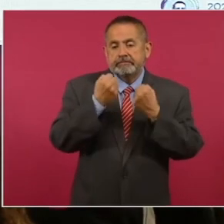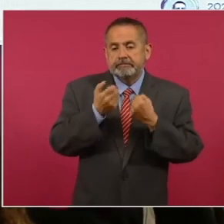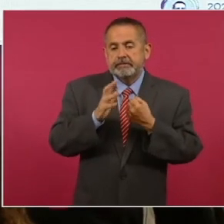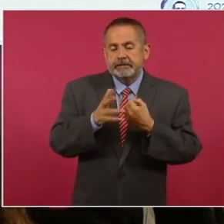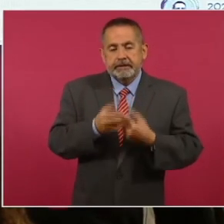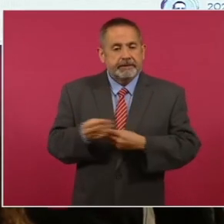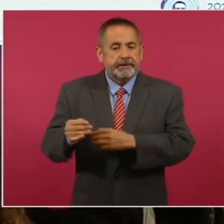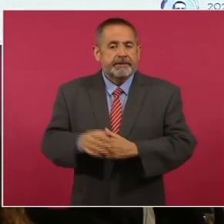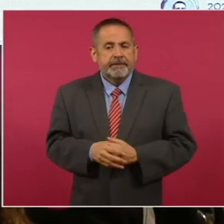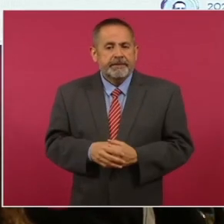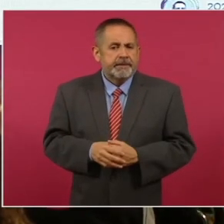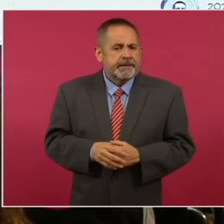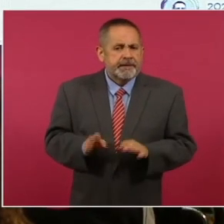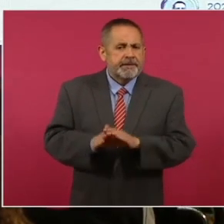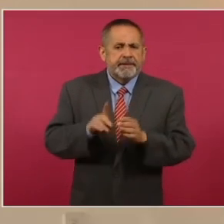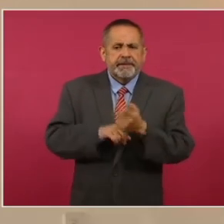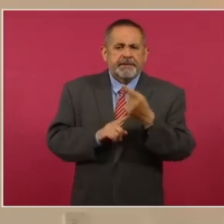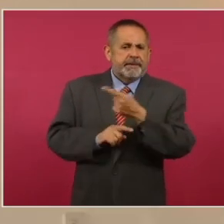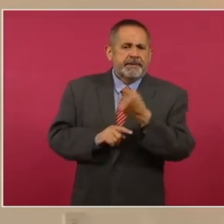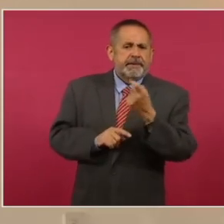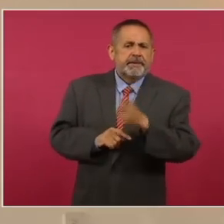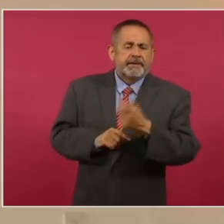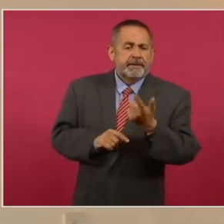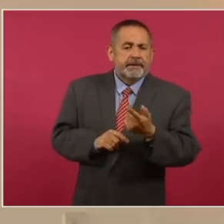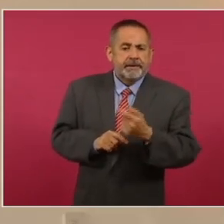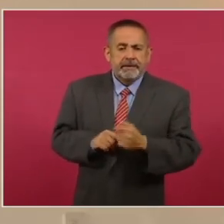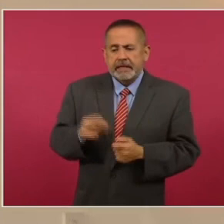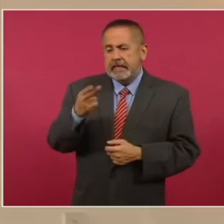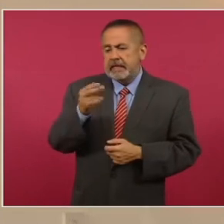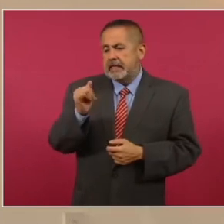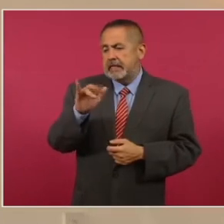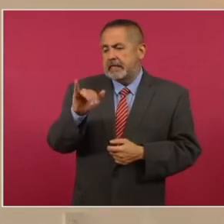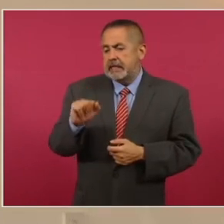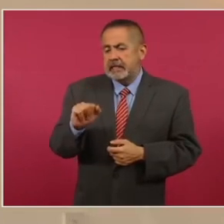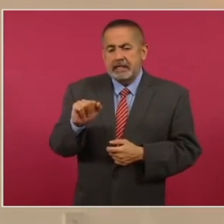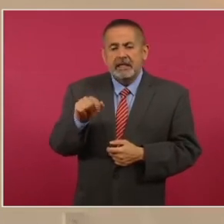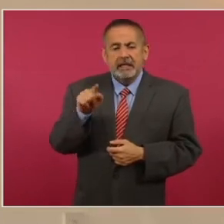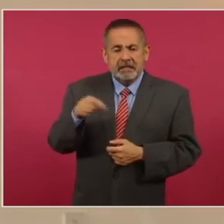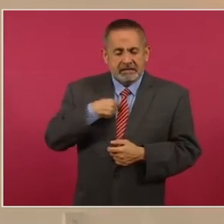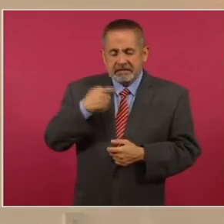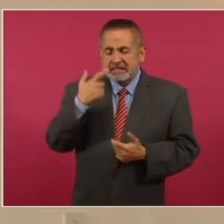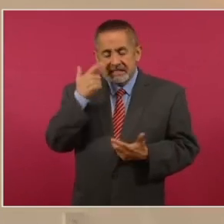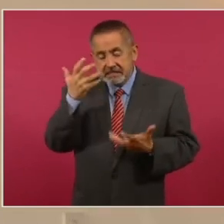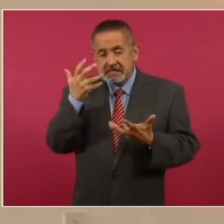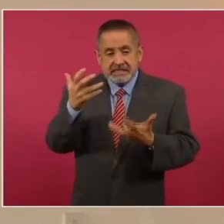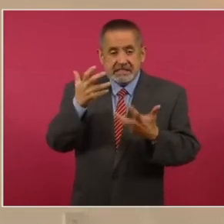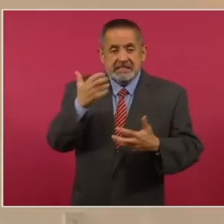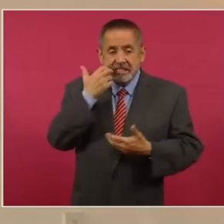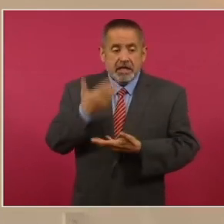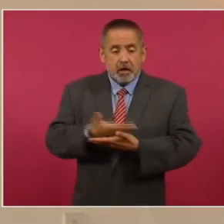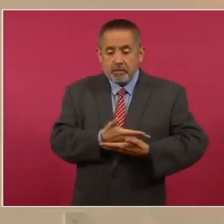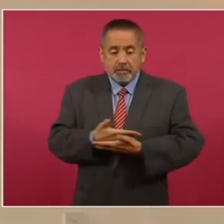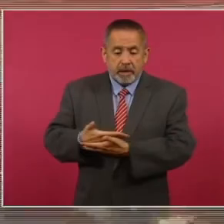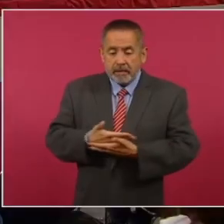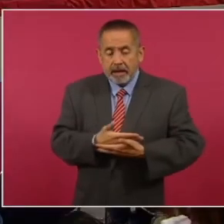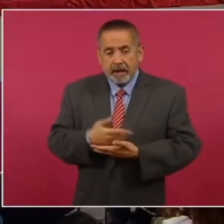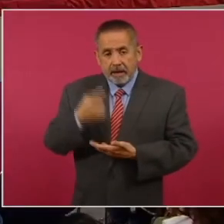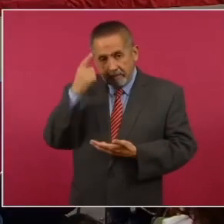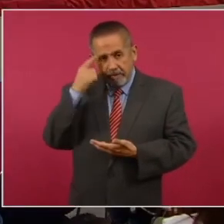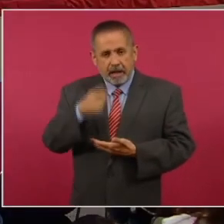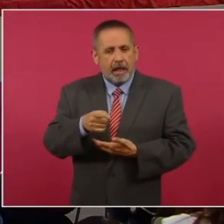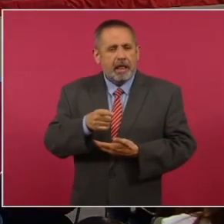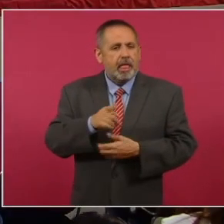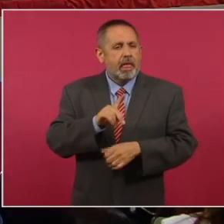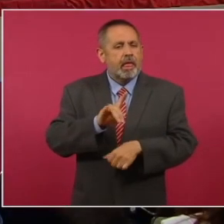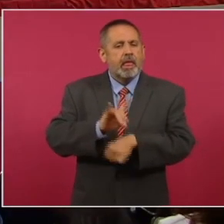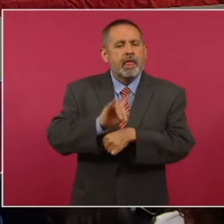el móvil en este caso fue la necesidad de Iris Yasmín de tener un bebé para justificar un embarazo